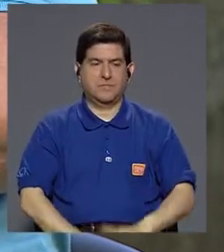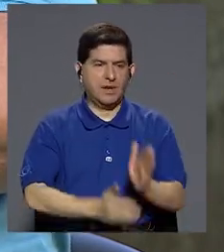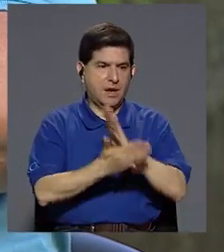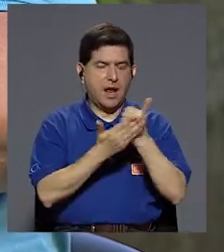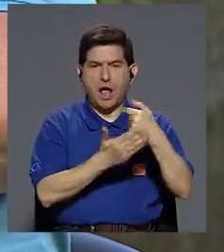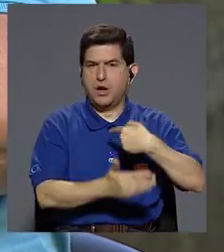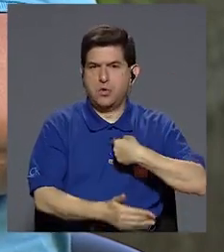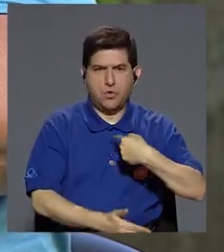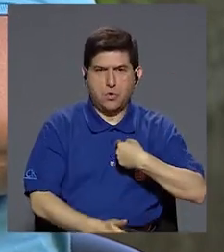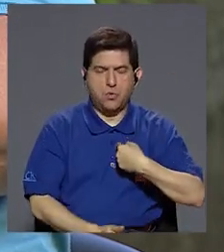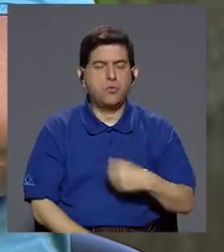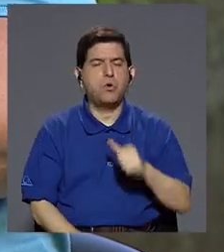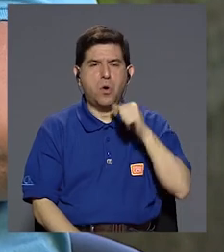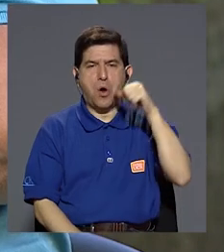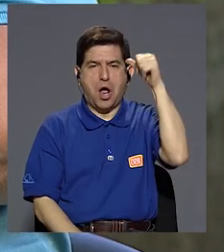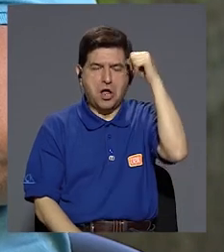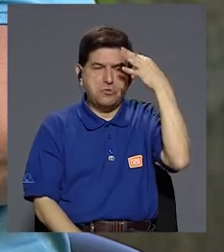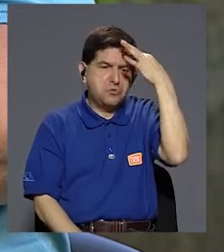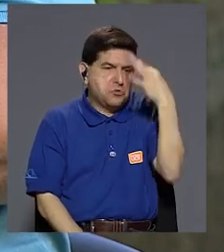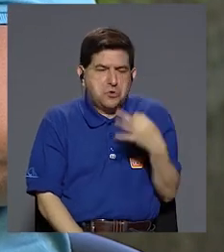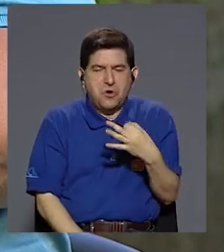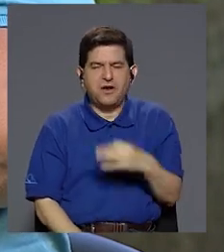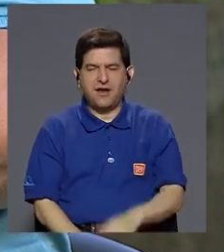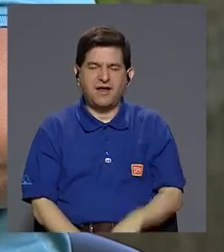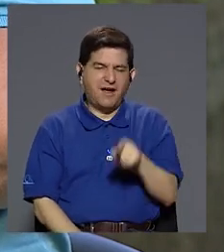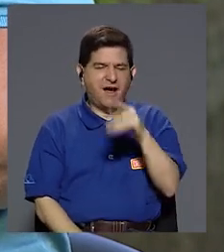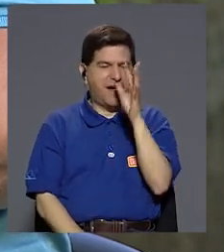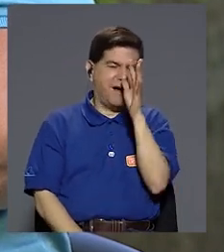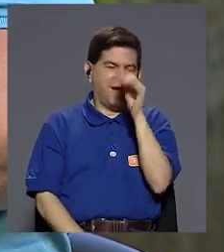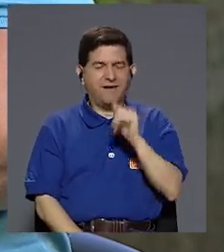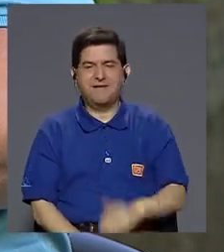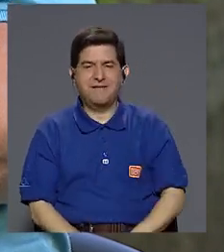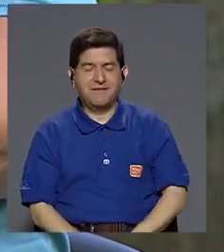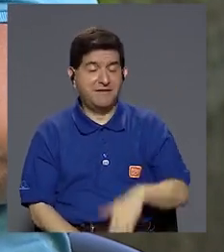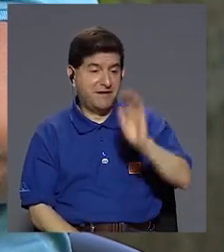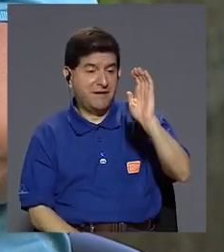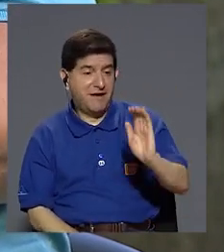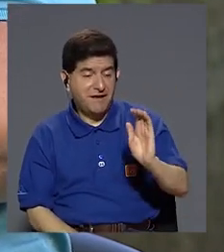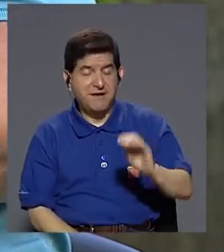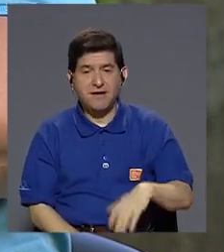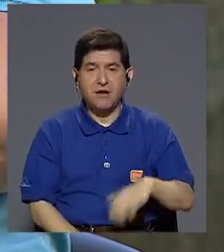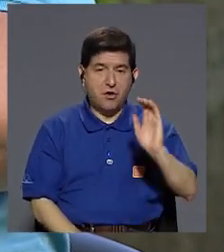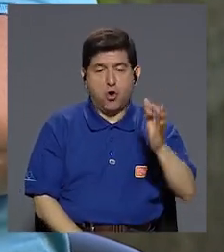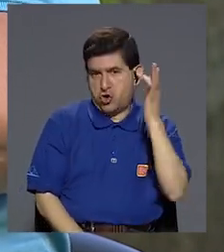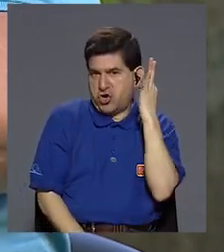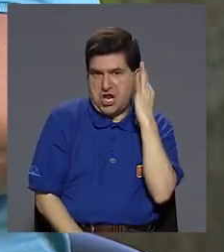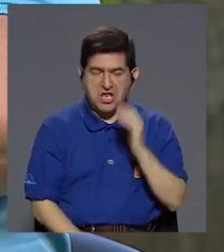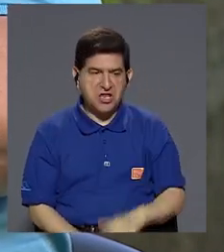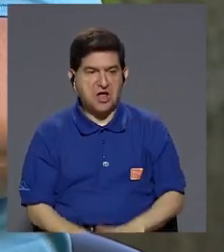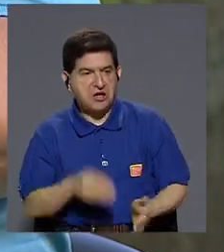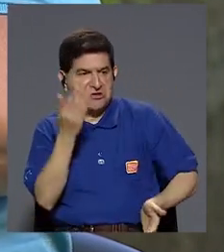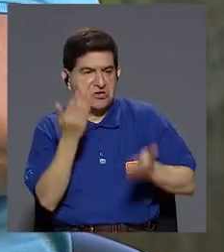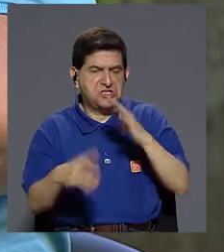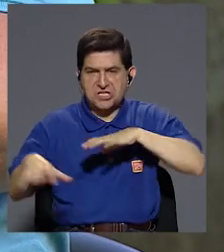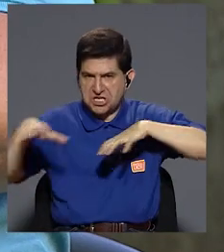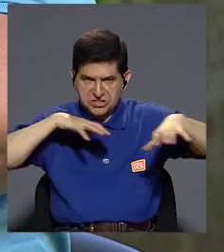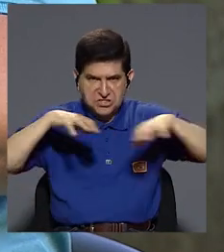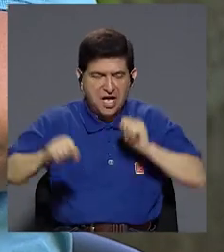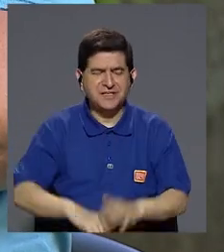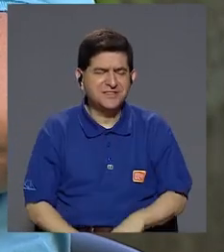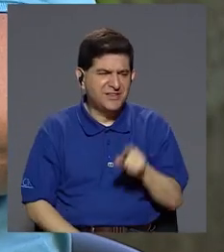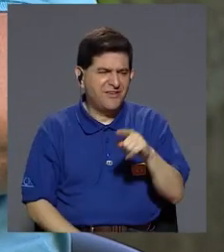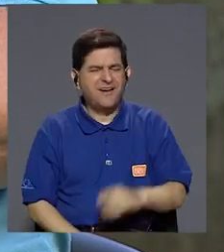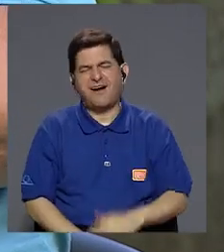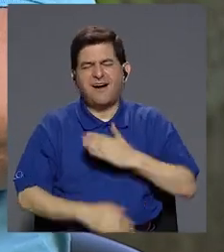algo que uno, que un adulto concibe como algo gracioso, como que de pronto el chico o la chica hace alguna acción que